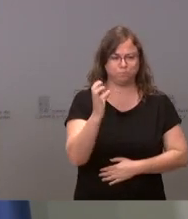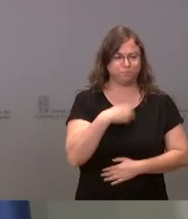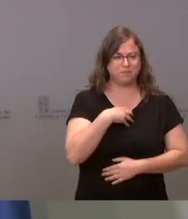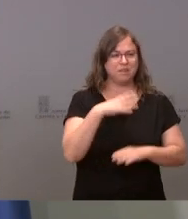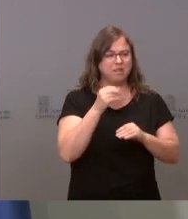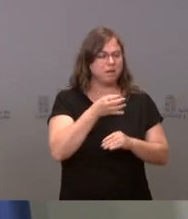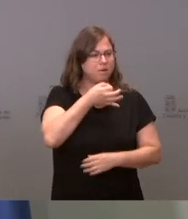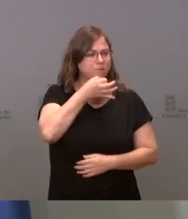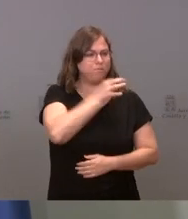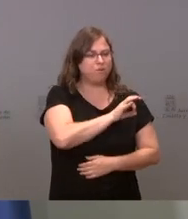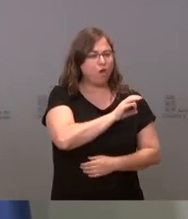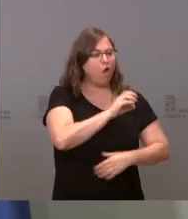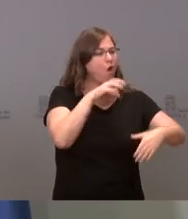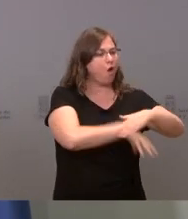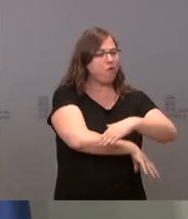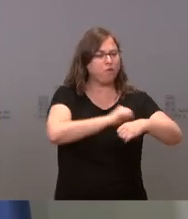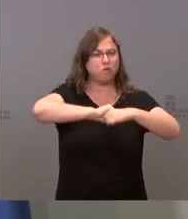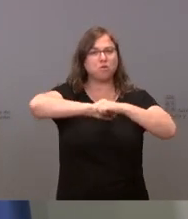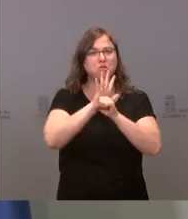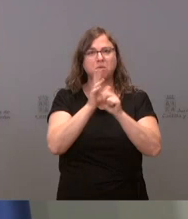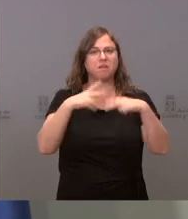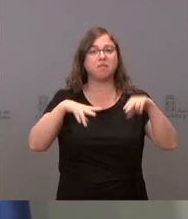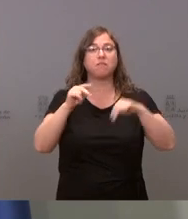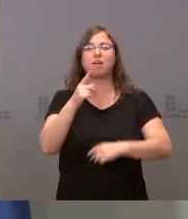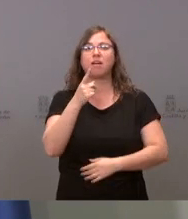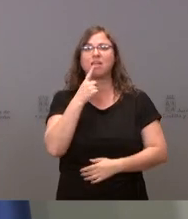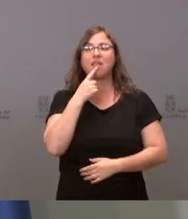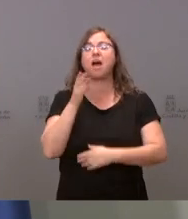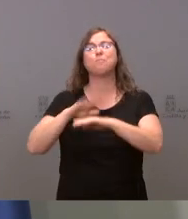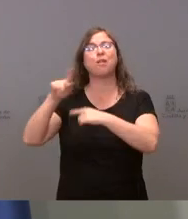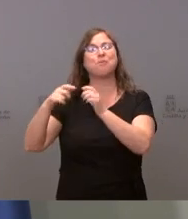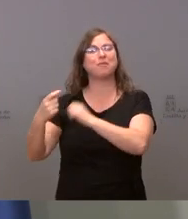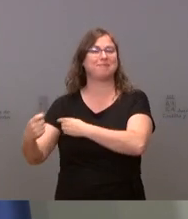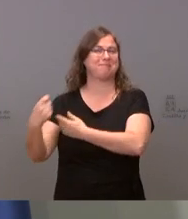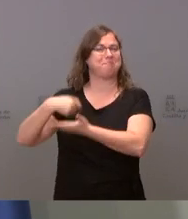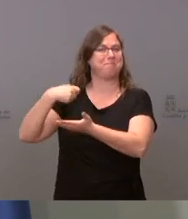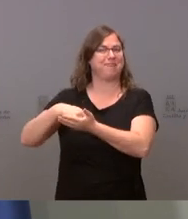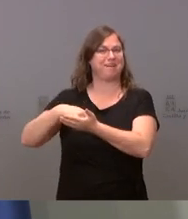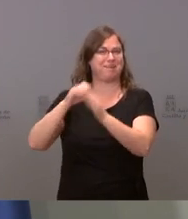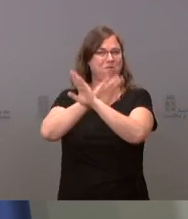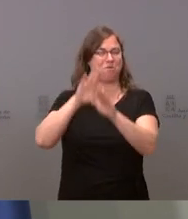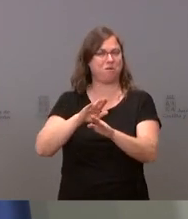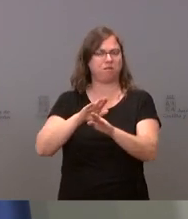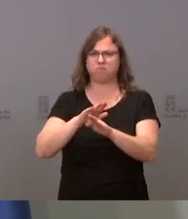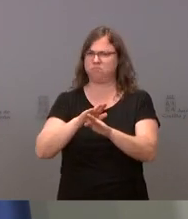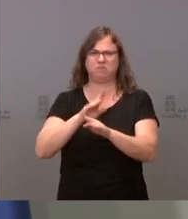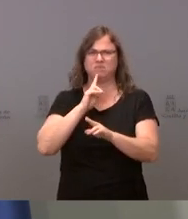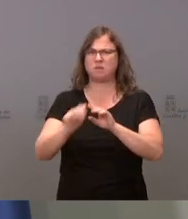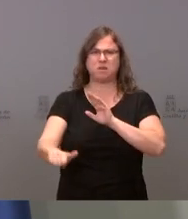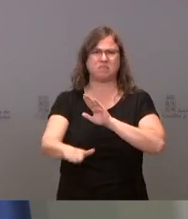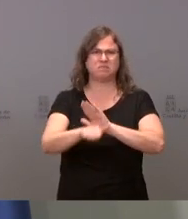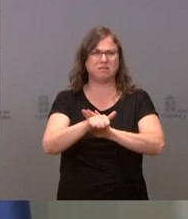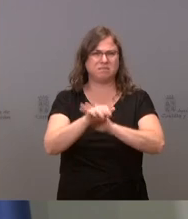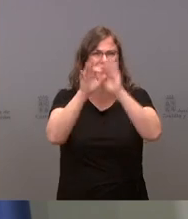aduciendo que se va a pagar algo que es obligado por sentencia. Es un chantaje que entendemos que es completamente